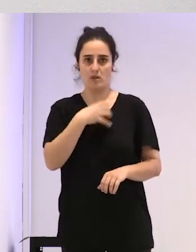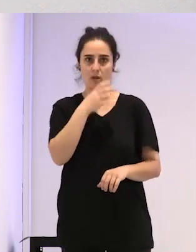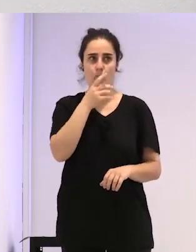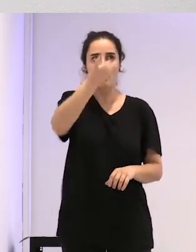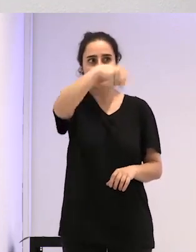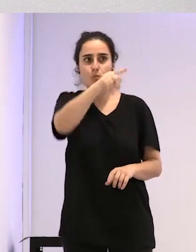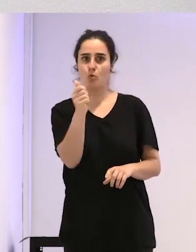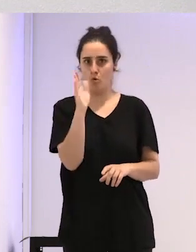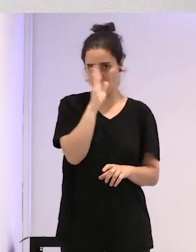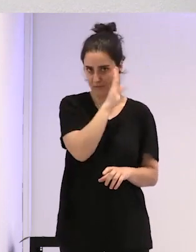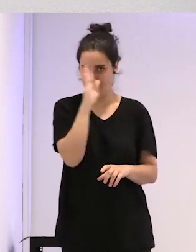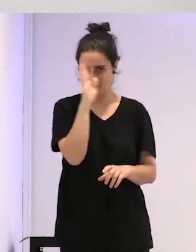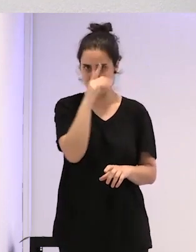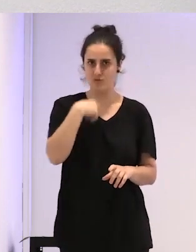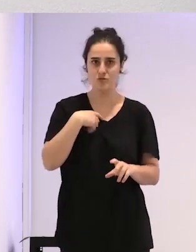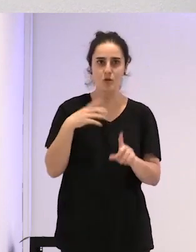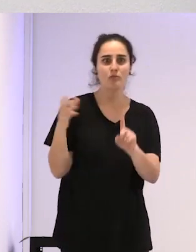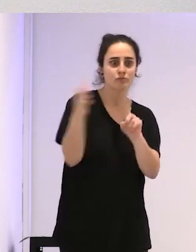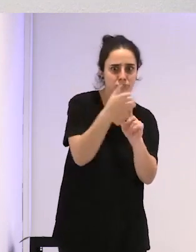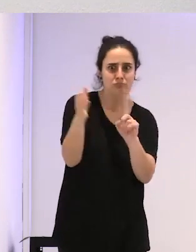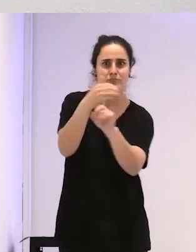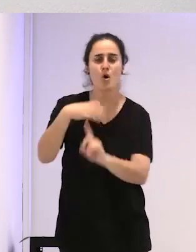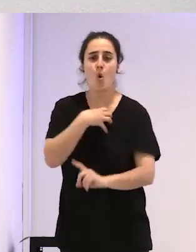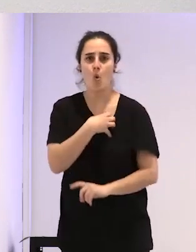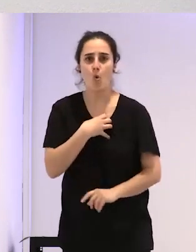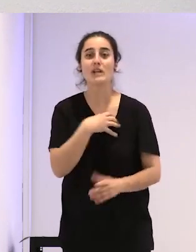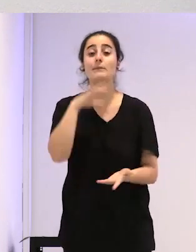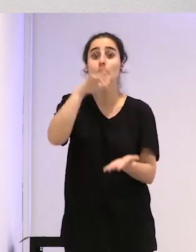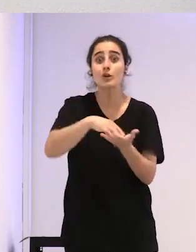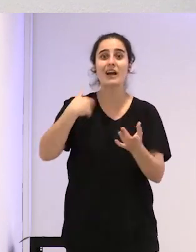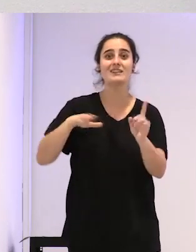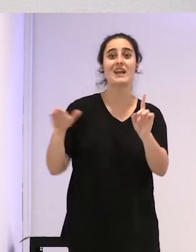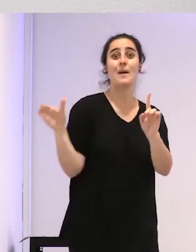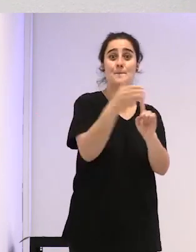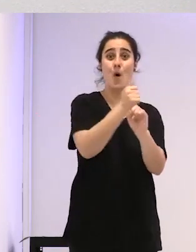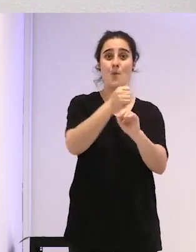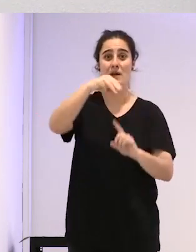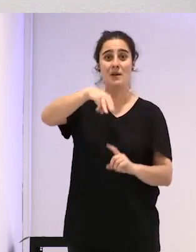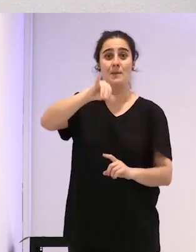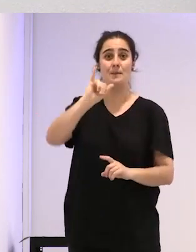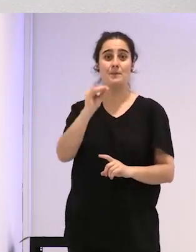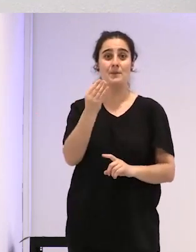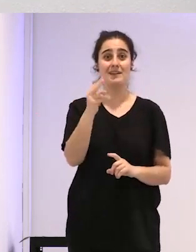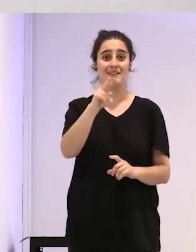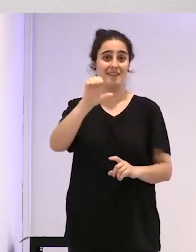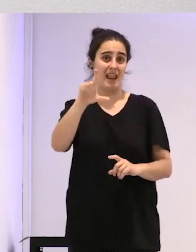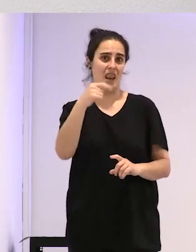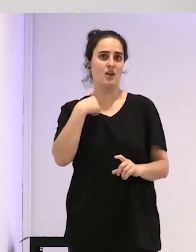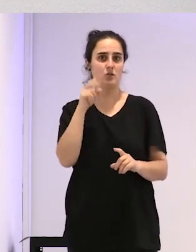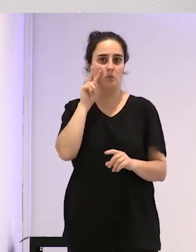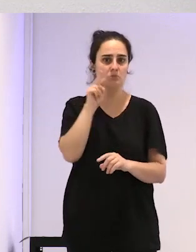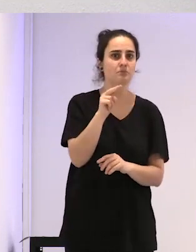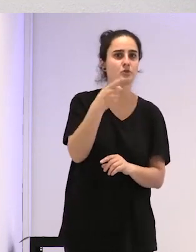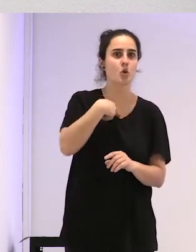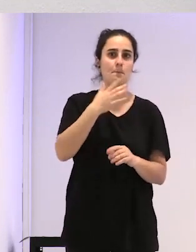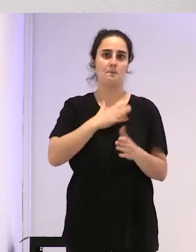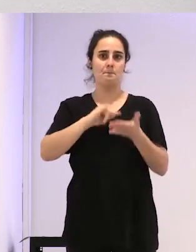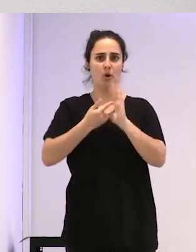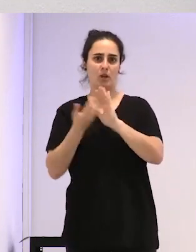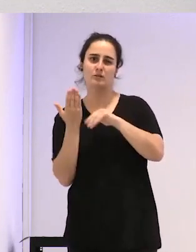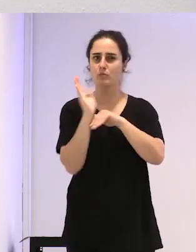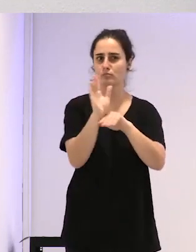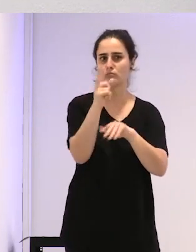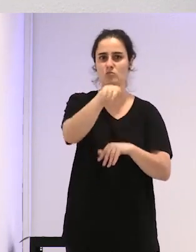muy escondidas. Y bueno, cuando los pillé, dije a Miquel Guise, le presenté mi proyecto, le